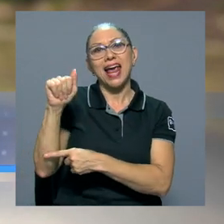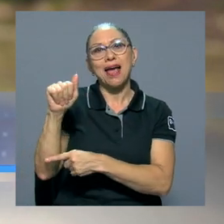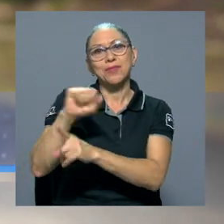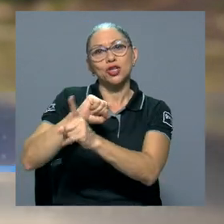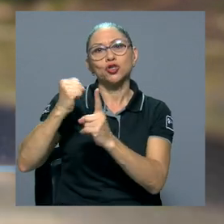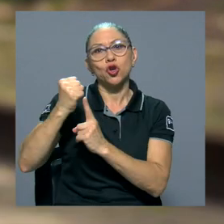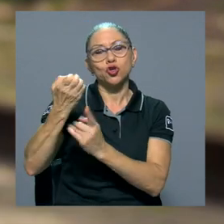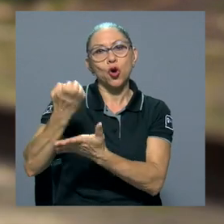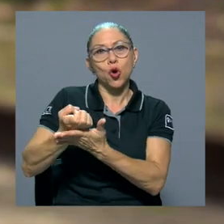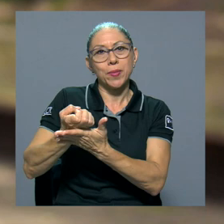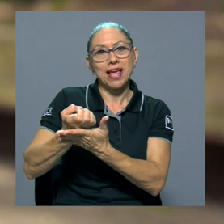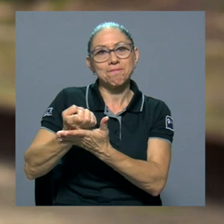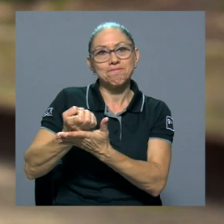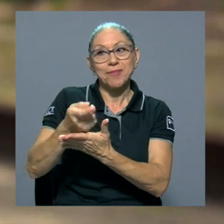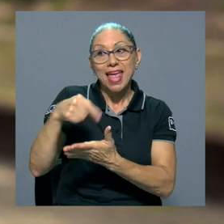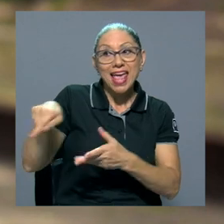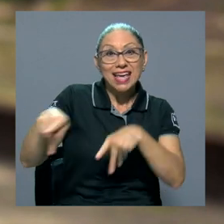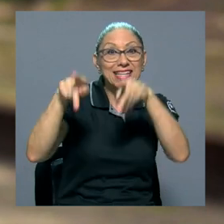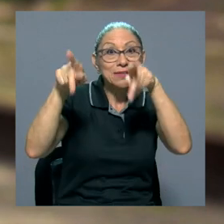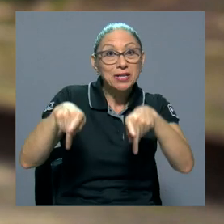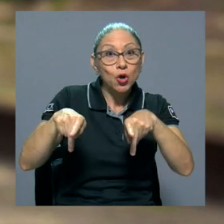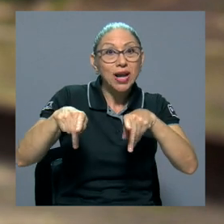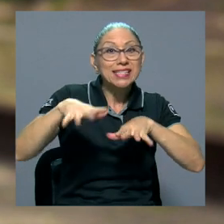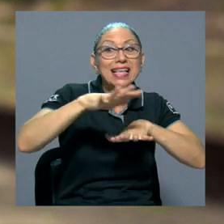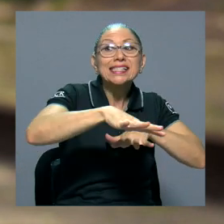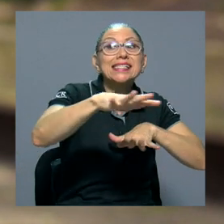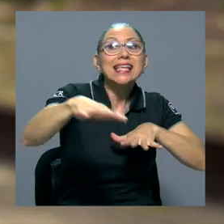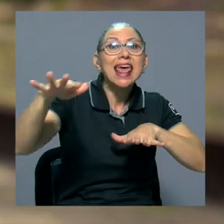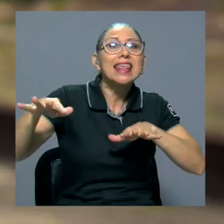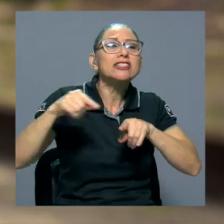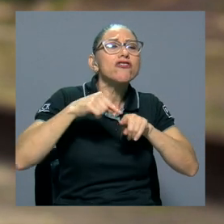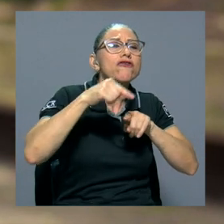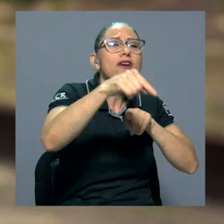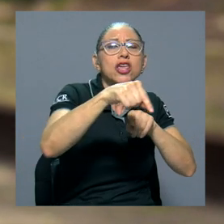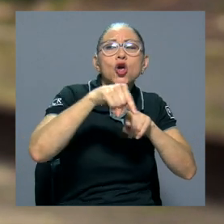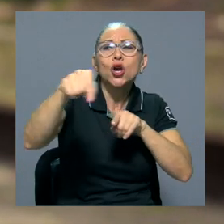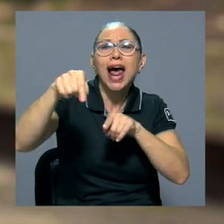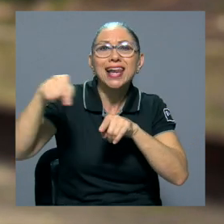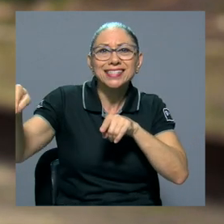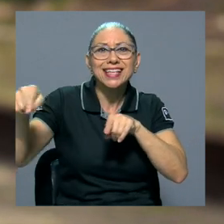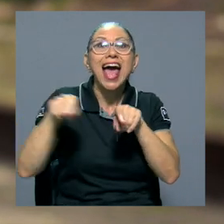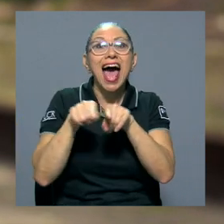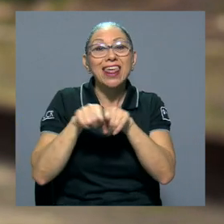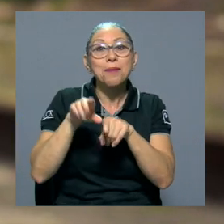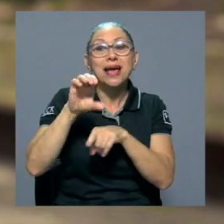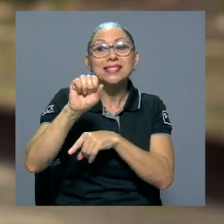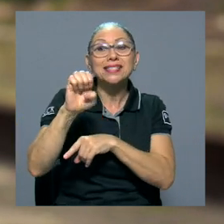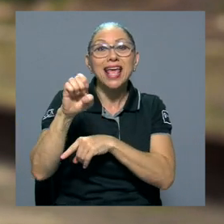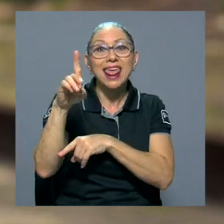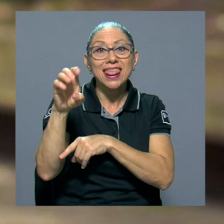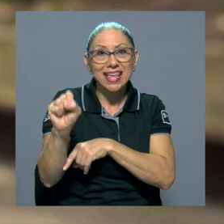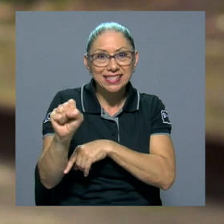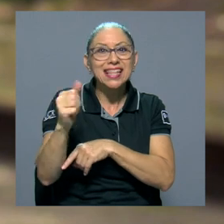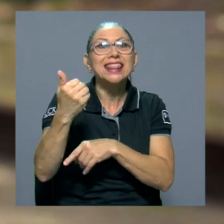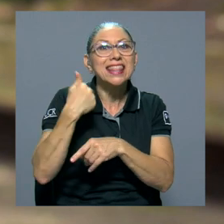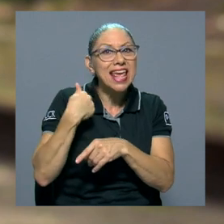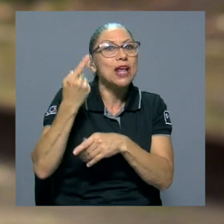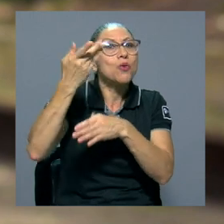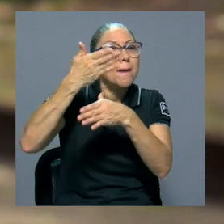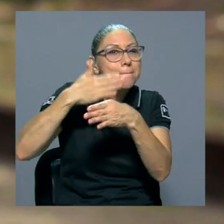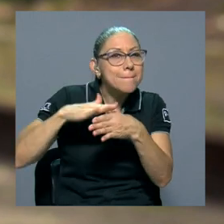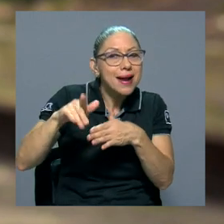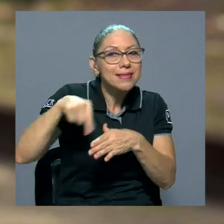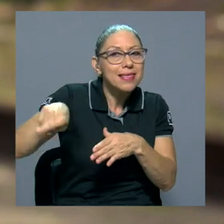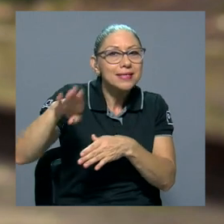Estas personas, digamos, en sedes regionales, además, las sedes tienen una distribución de esa beca que es muy importante